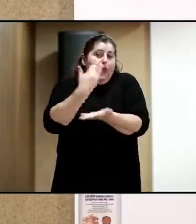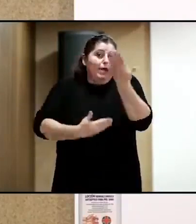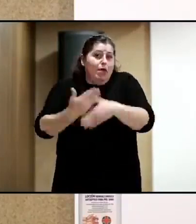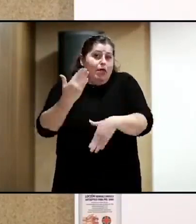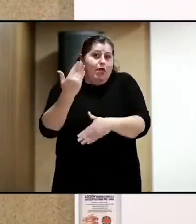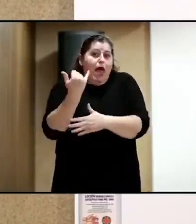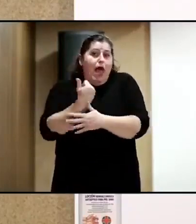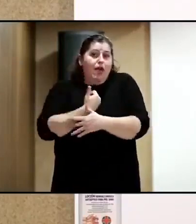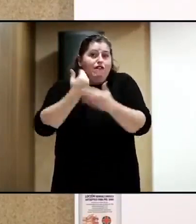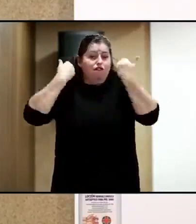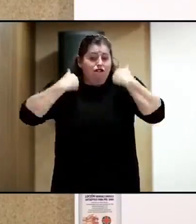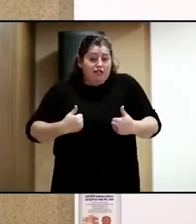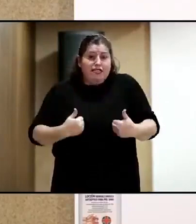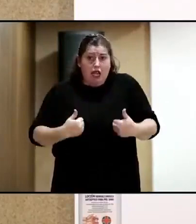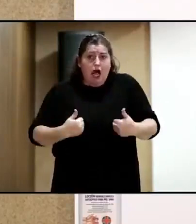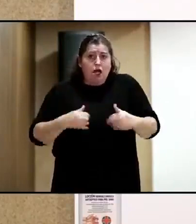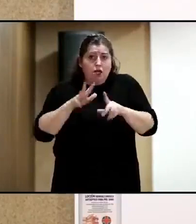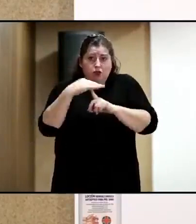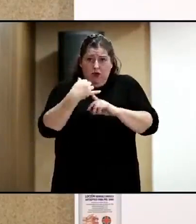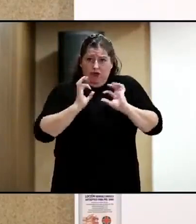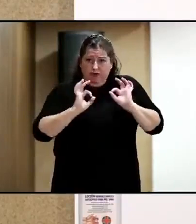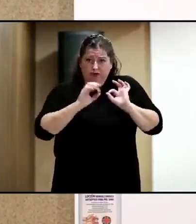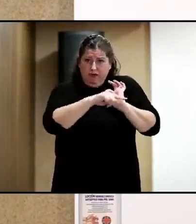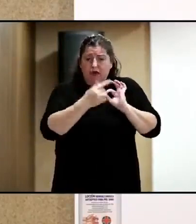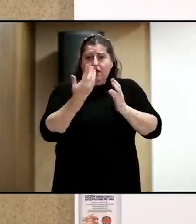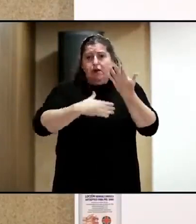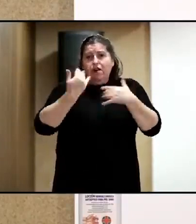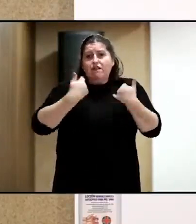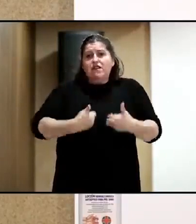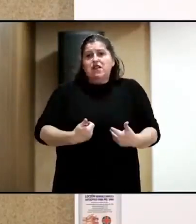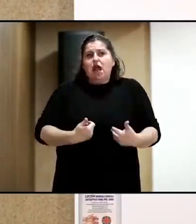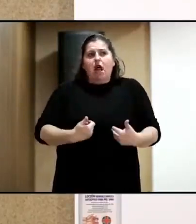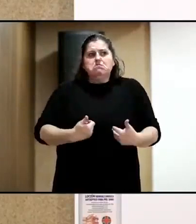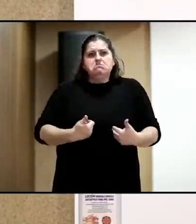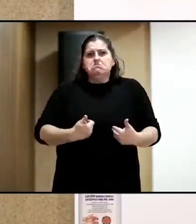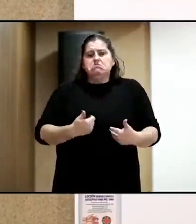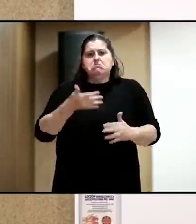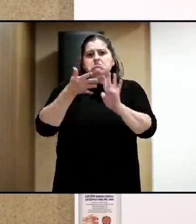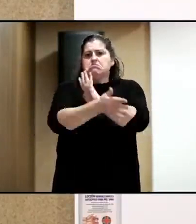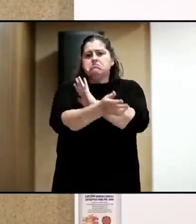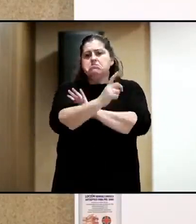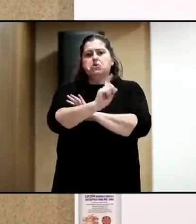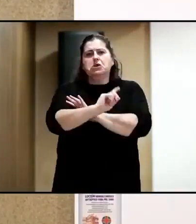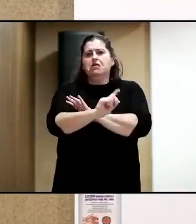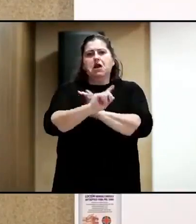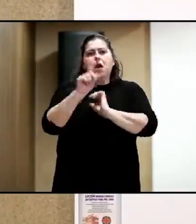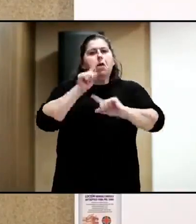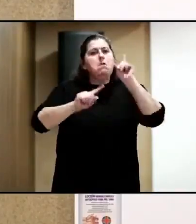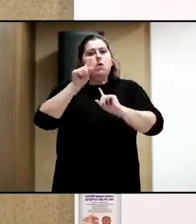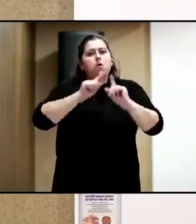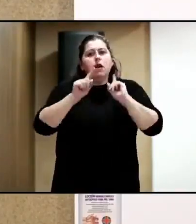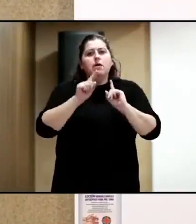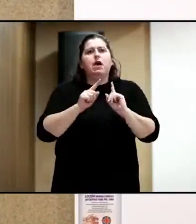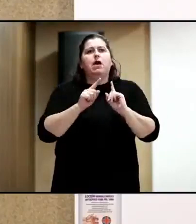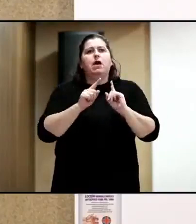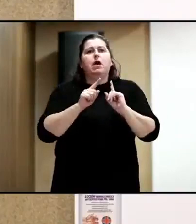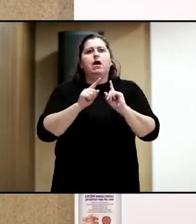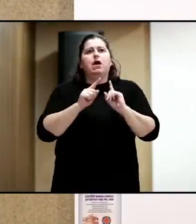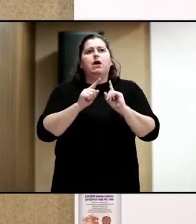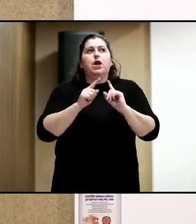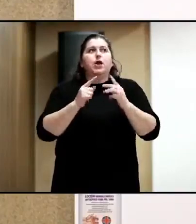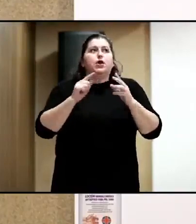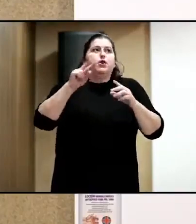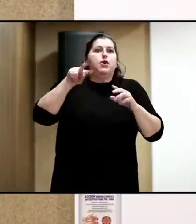física, en este caso en concreto, pues no supone ningún problema o